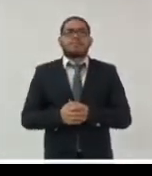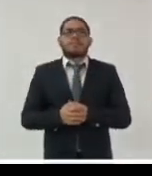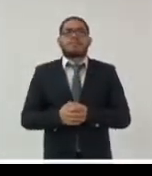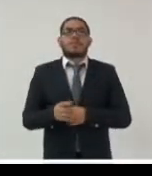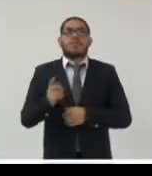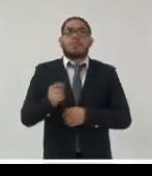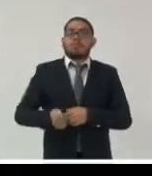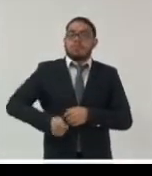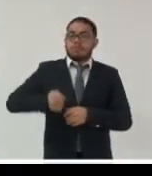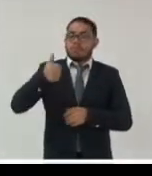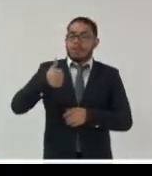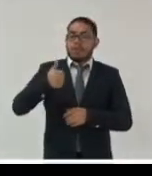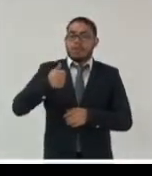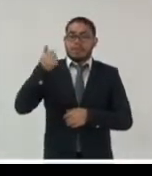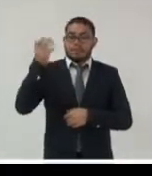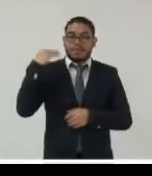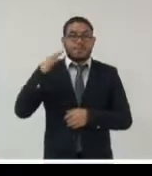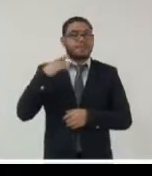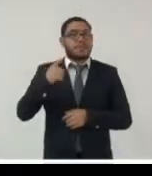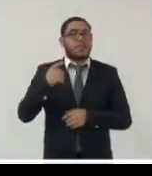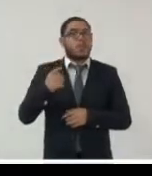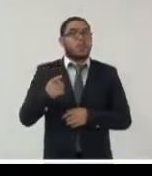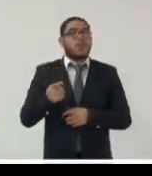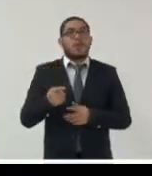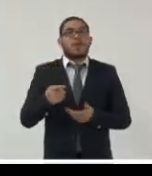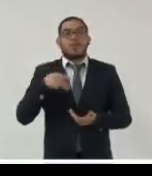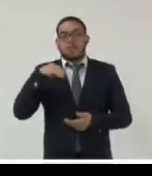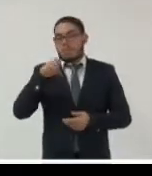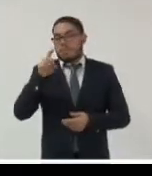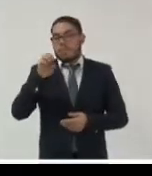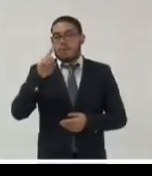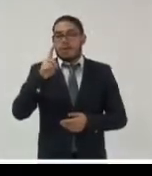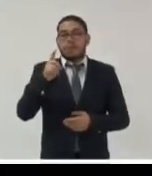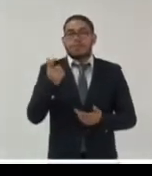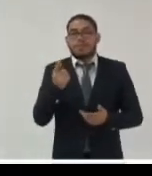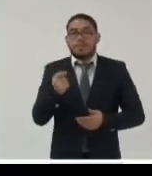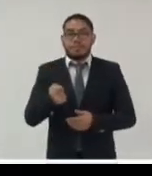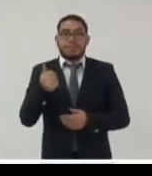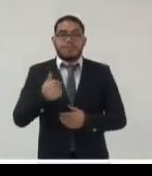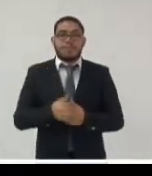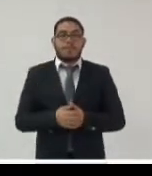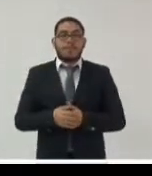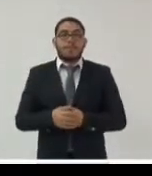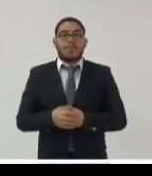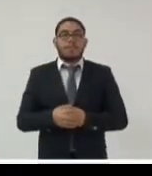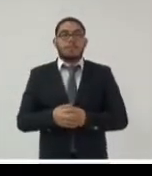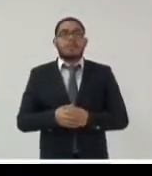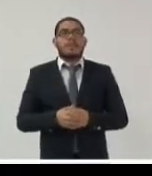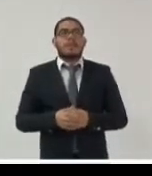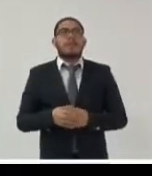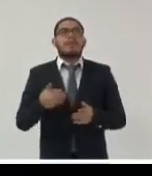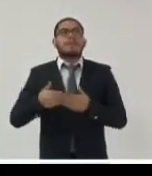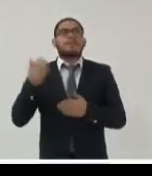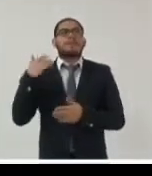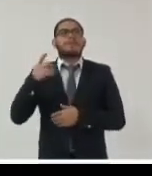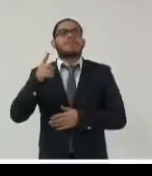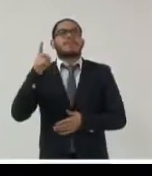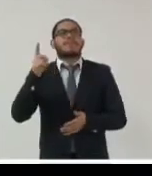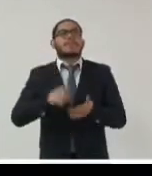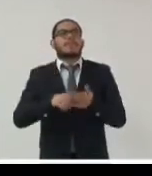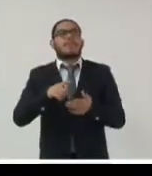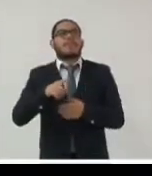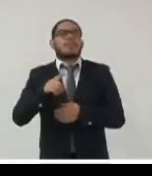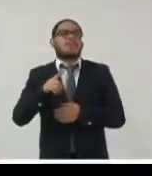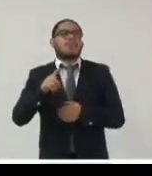primer modelo de requisitos ha sido creado en el mundo pues ¿desde cuándo? pues desde 91 con